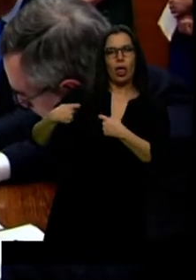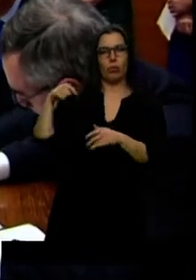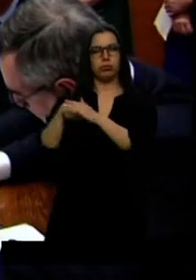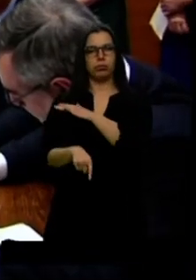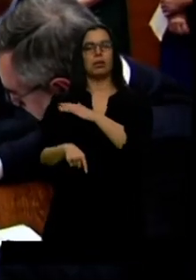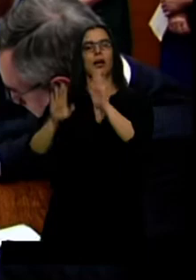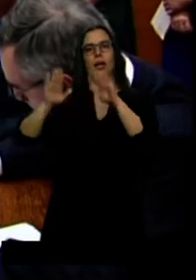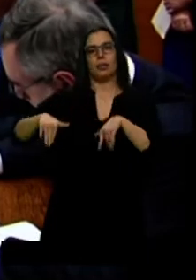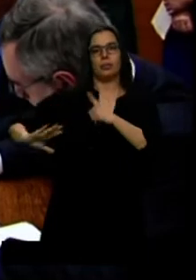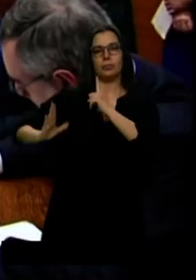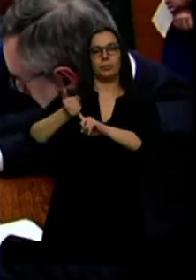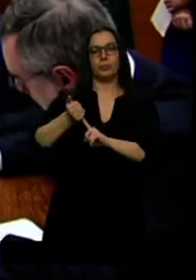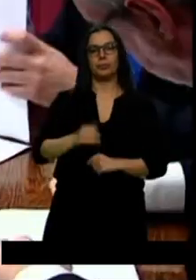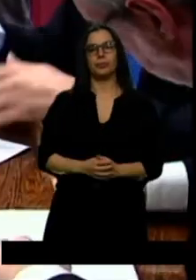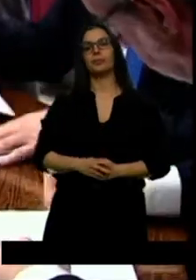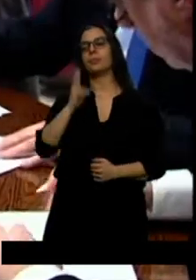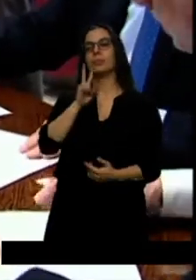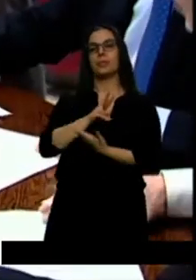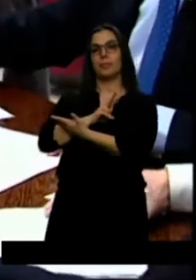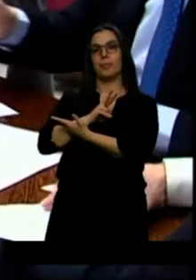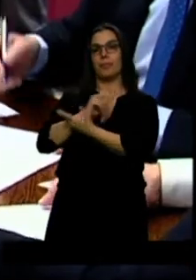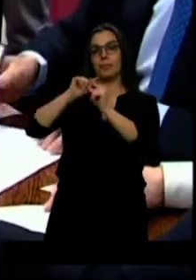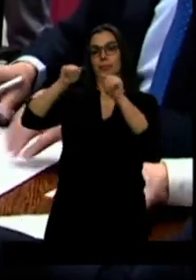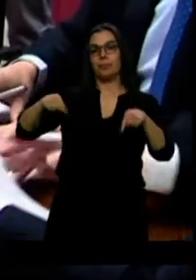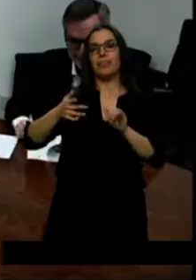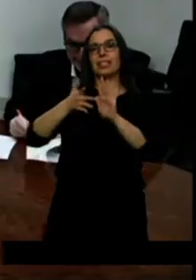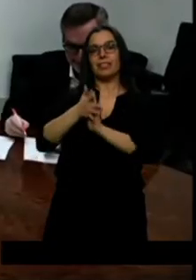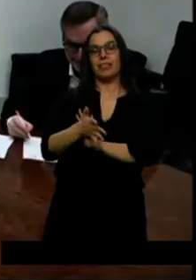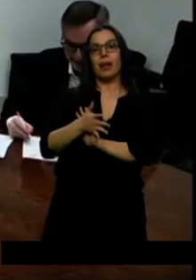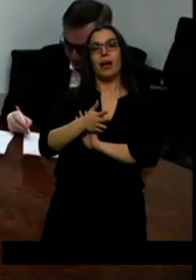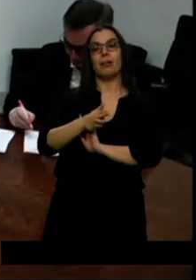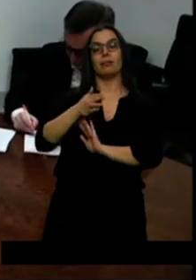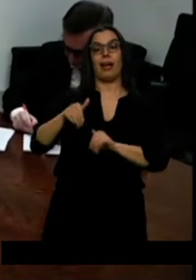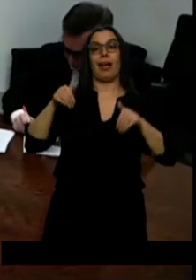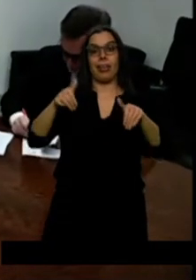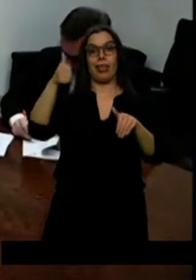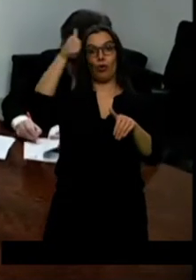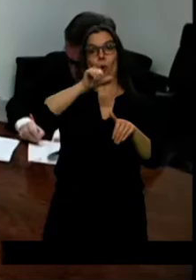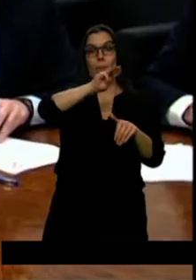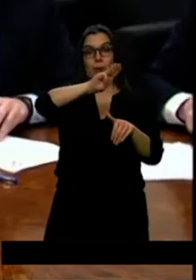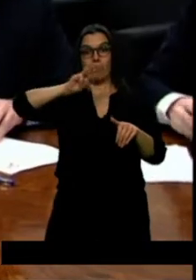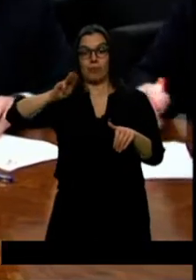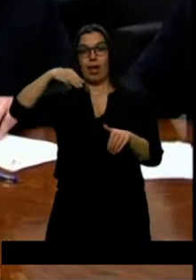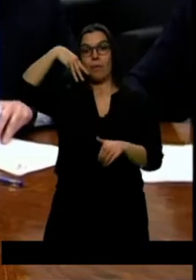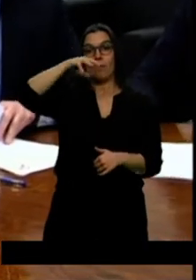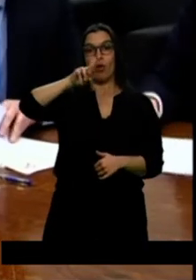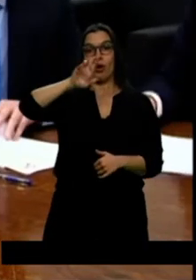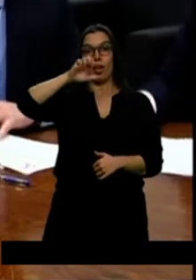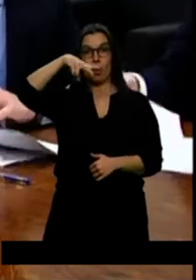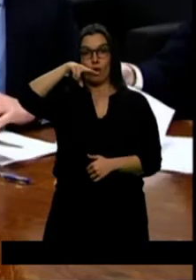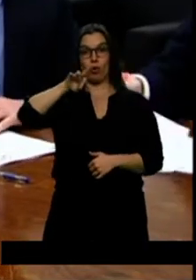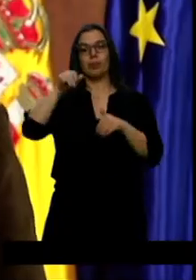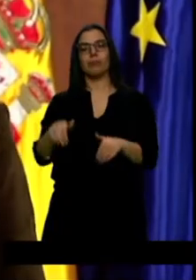Esta firma implica que el popular Juan Manuel Moreno Bonilla será el presidente de Andalucía y Juan Marín, de Ciudadanos, su